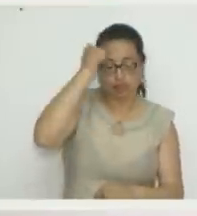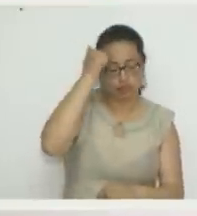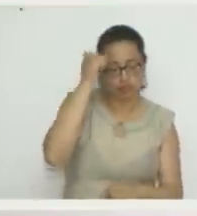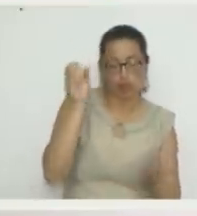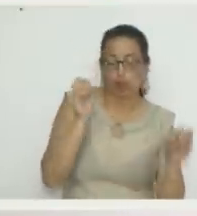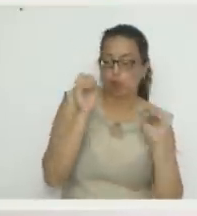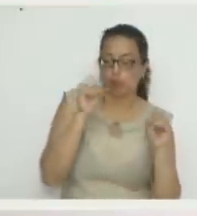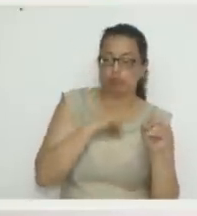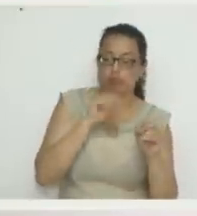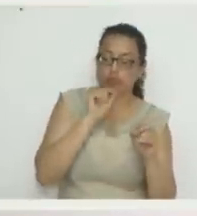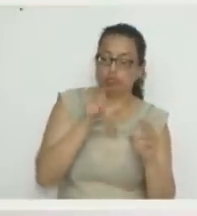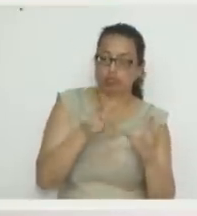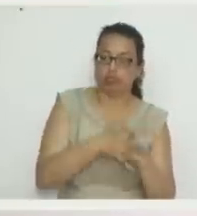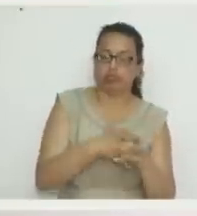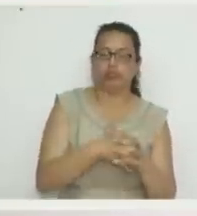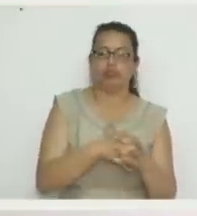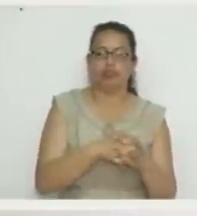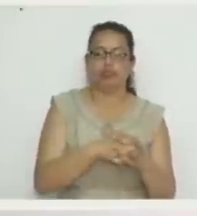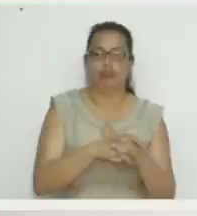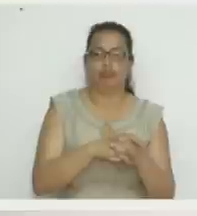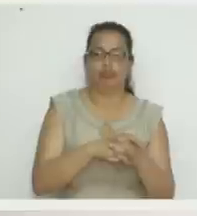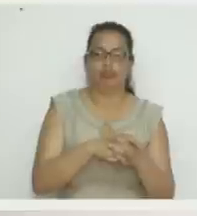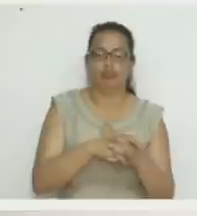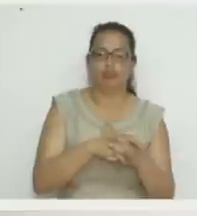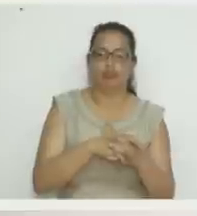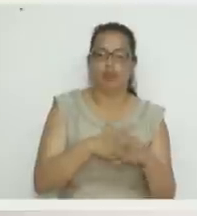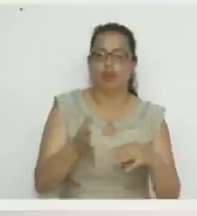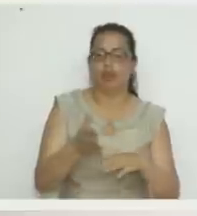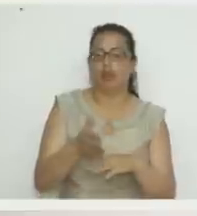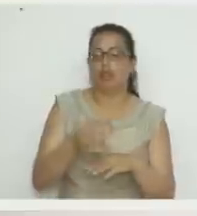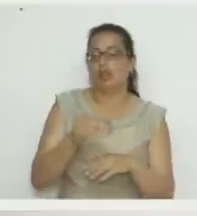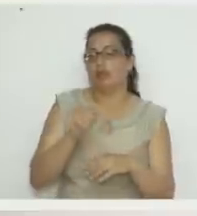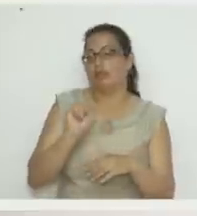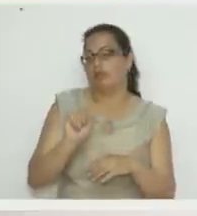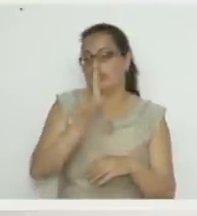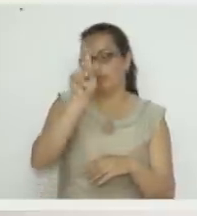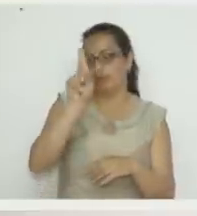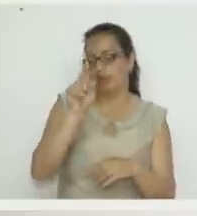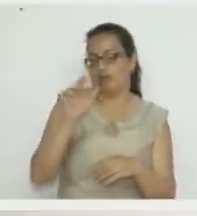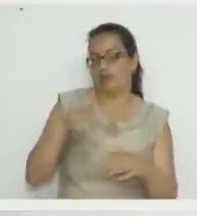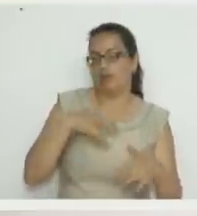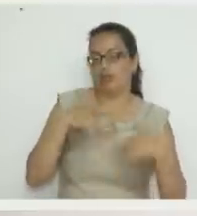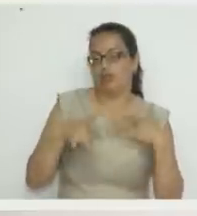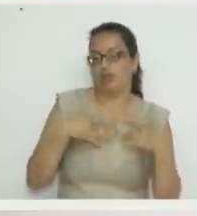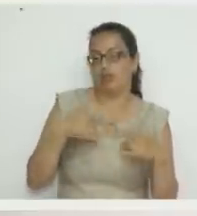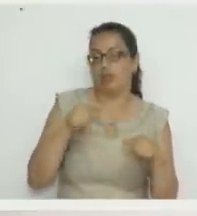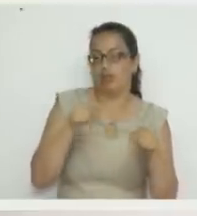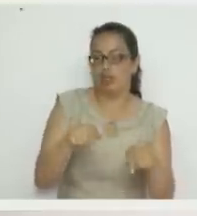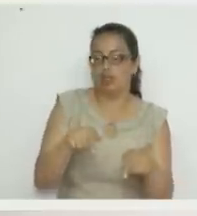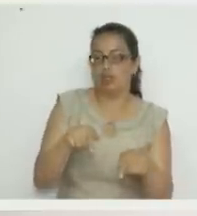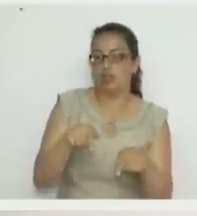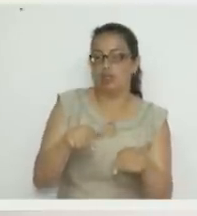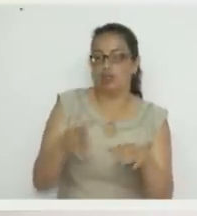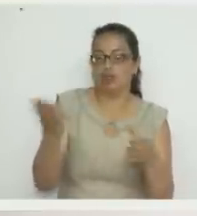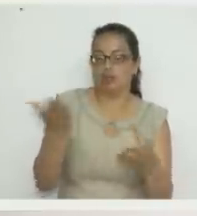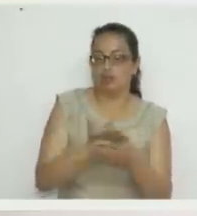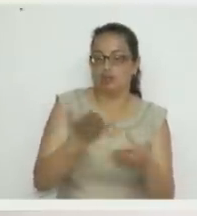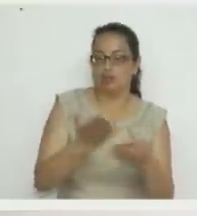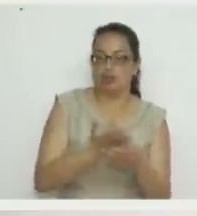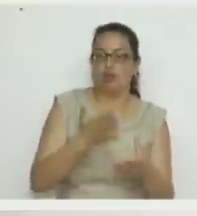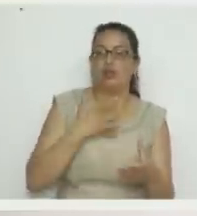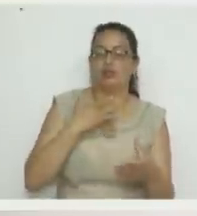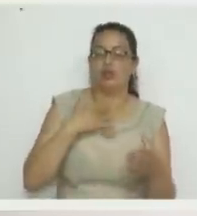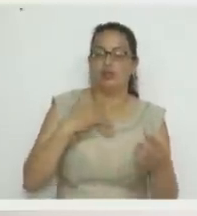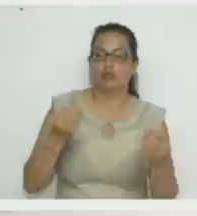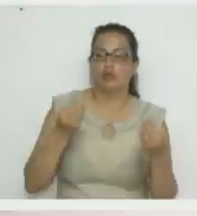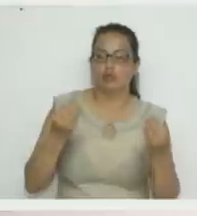o tiene alguna pregunta? Pues, gracias a todos para solicitarla y esos sobres están espectaculares